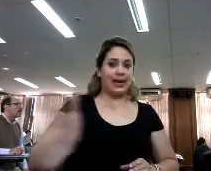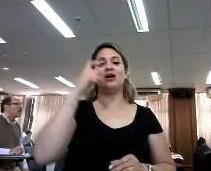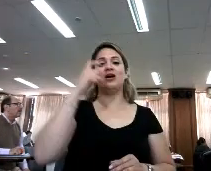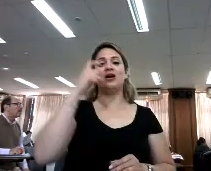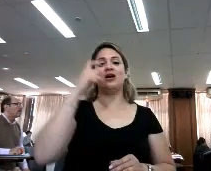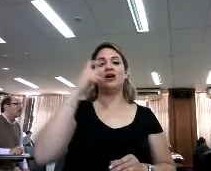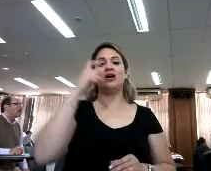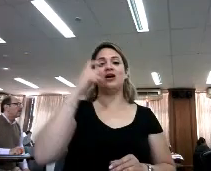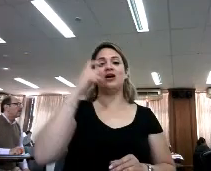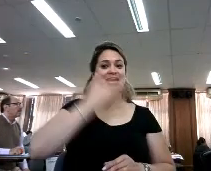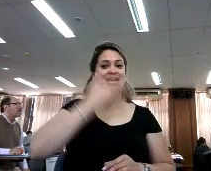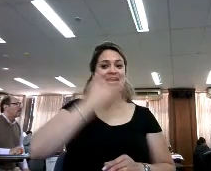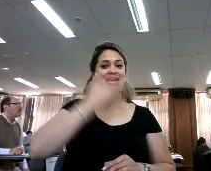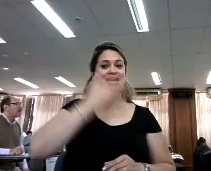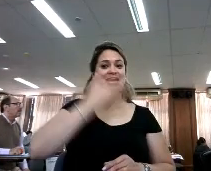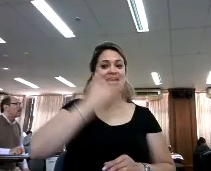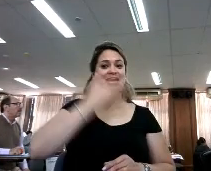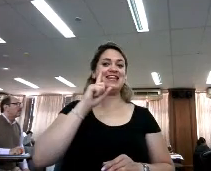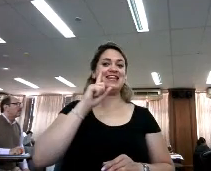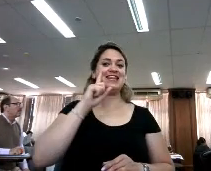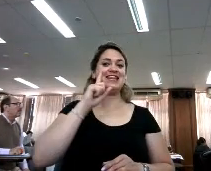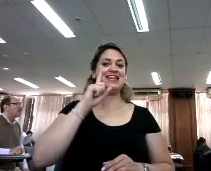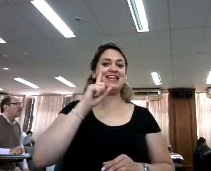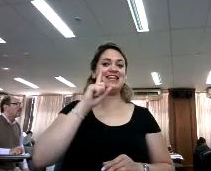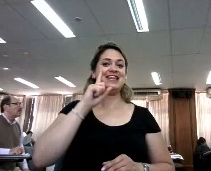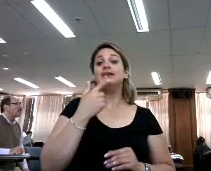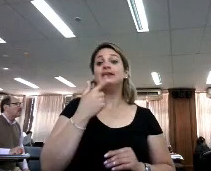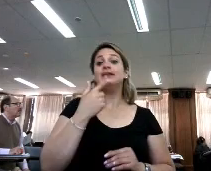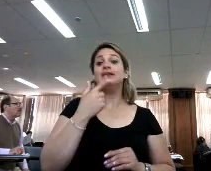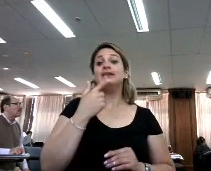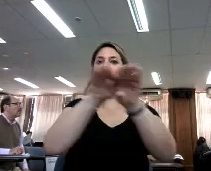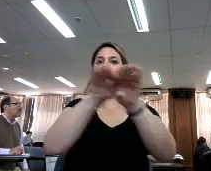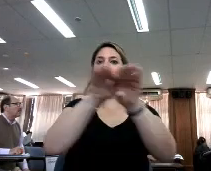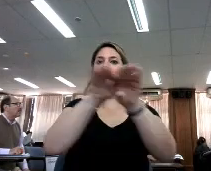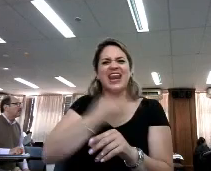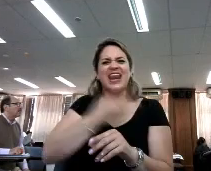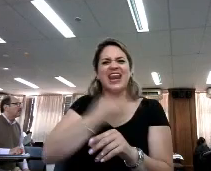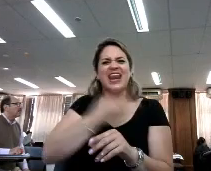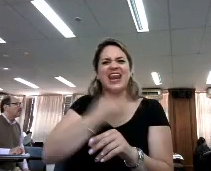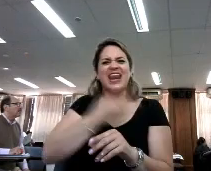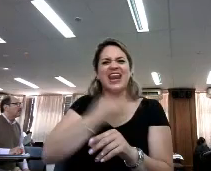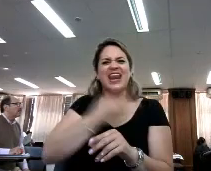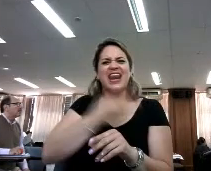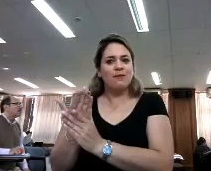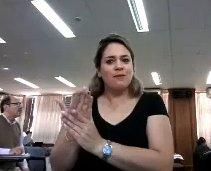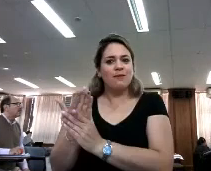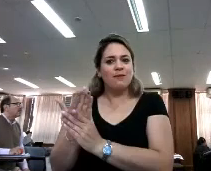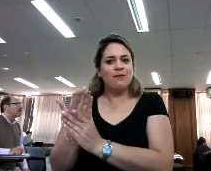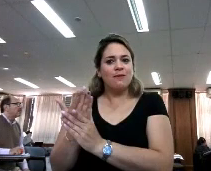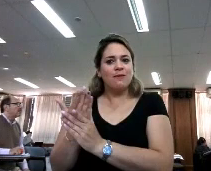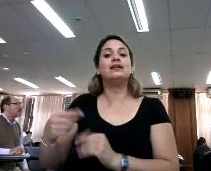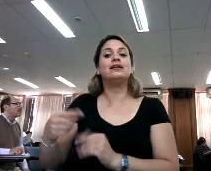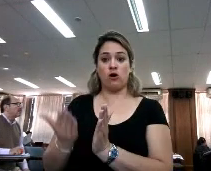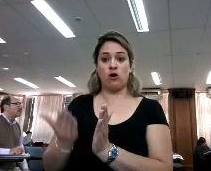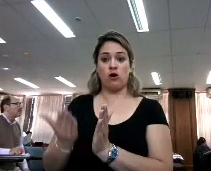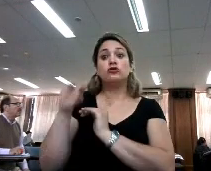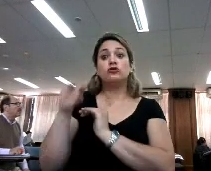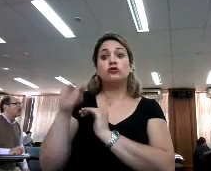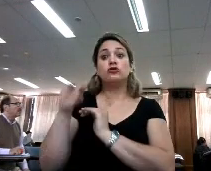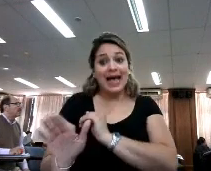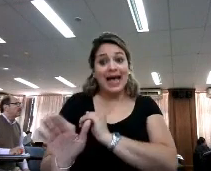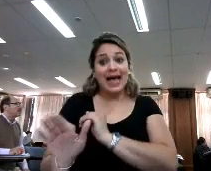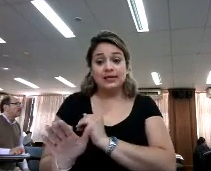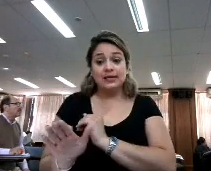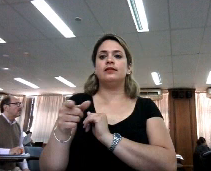largo de Science Direct. Y vamos a tener también acceso a la fuente, que es un libro. Entonces, de esa manera, ¿cómo se